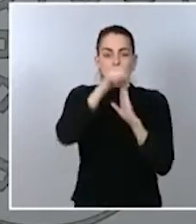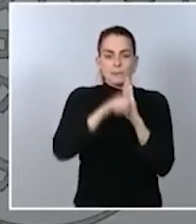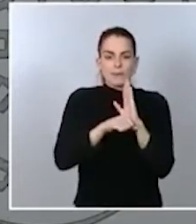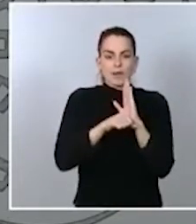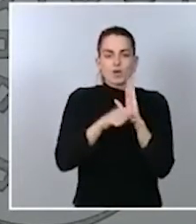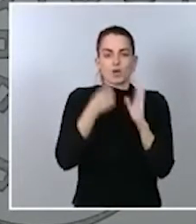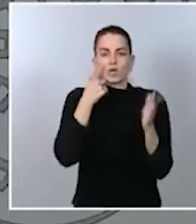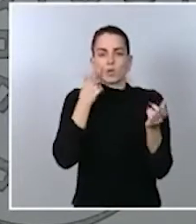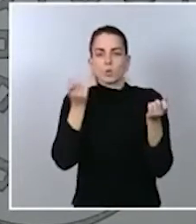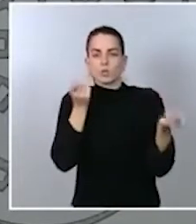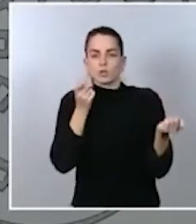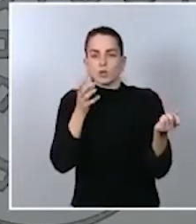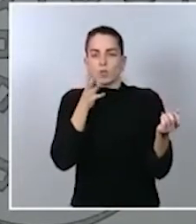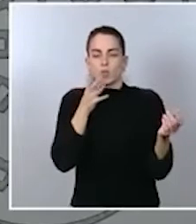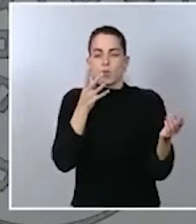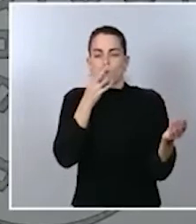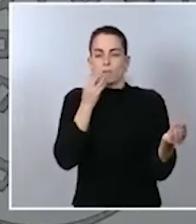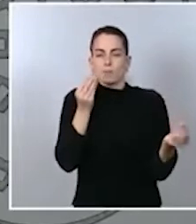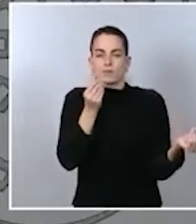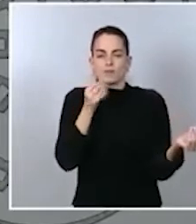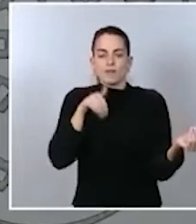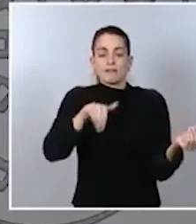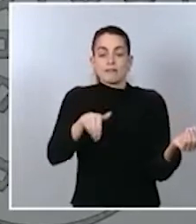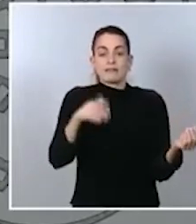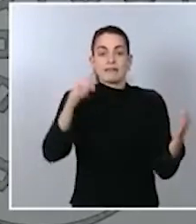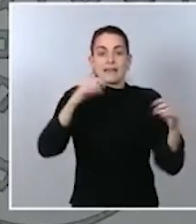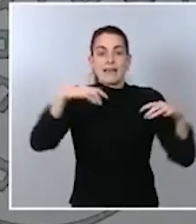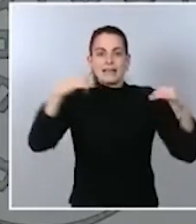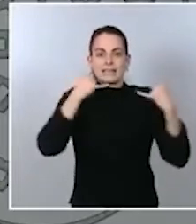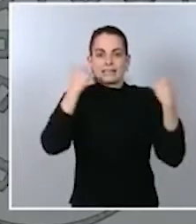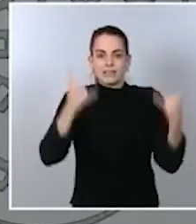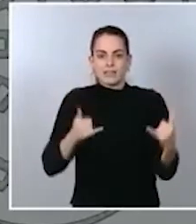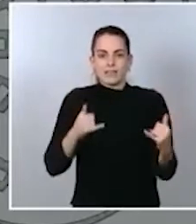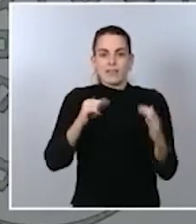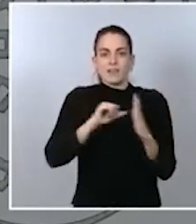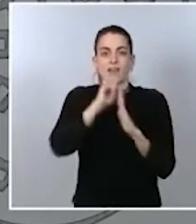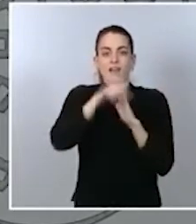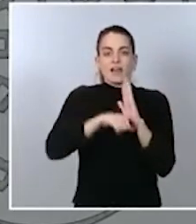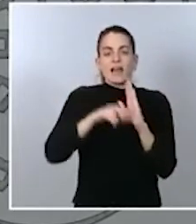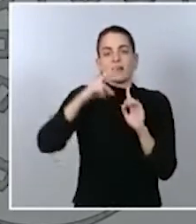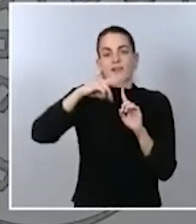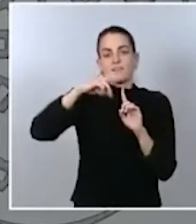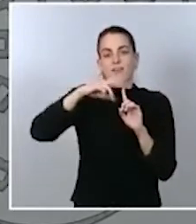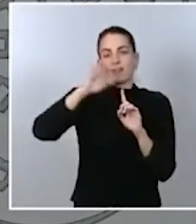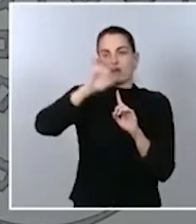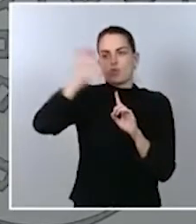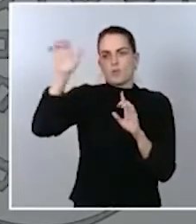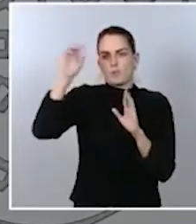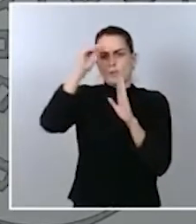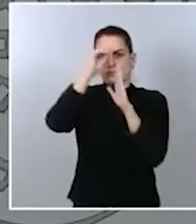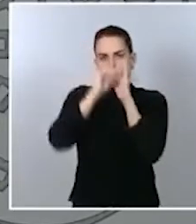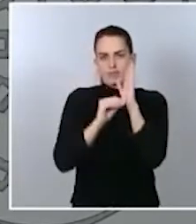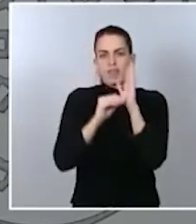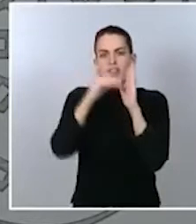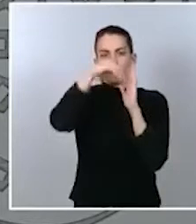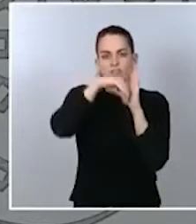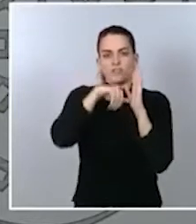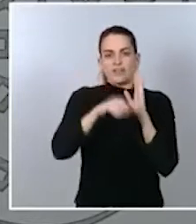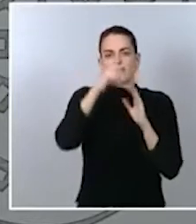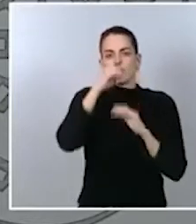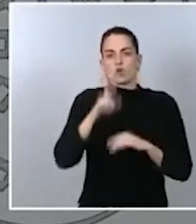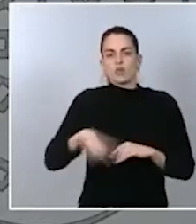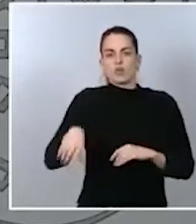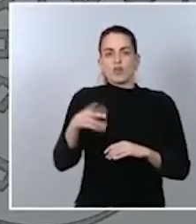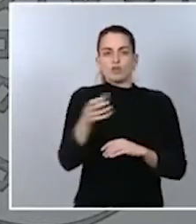la provisión de electricidad tiene en la referencia europea un elemento muy importante y quiero también recordarle a todos ustedes